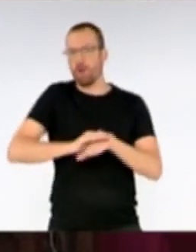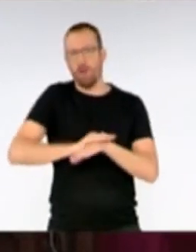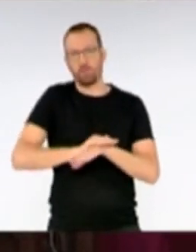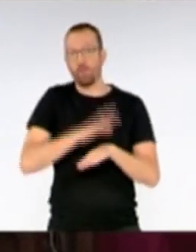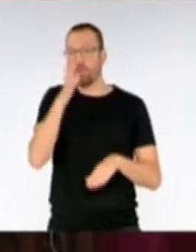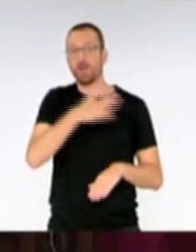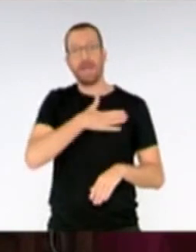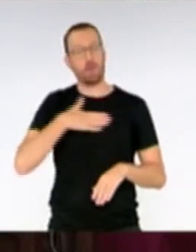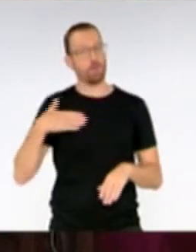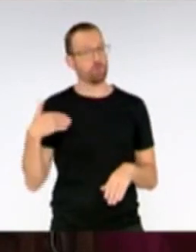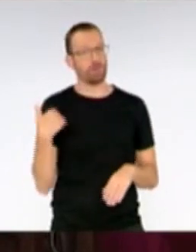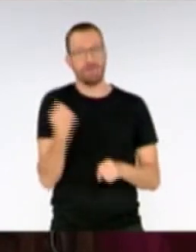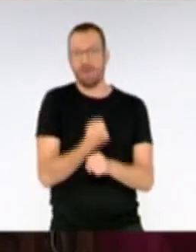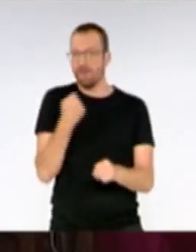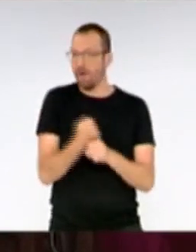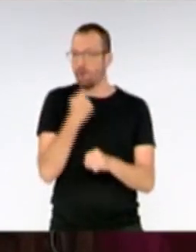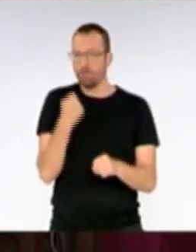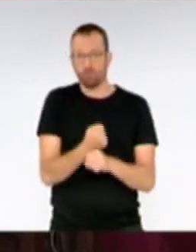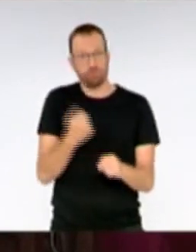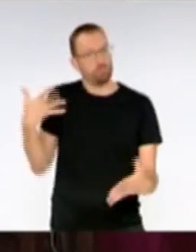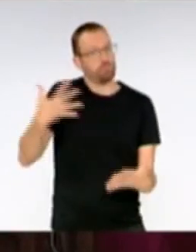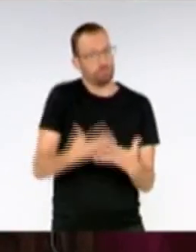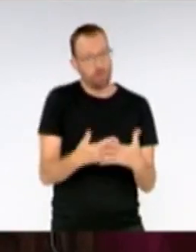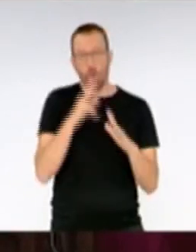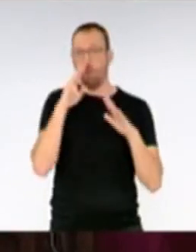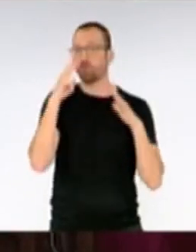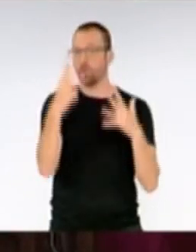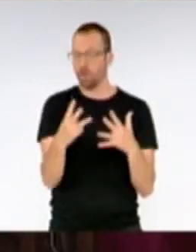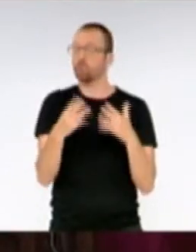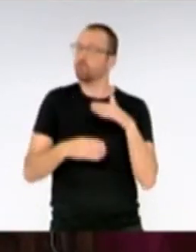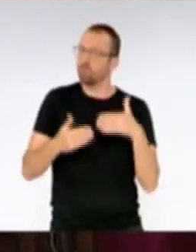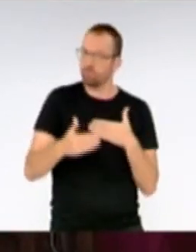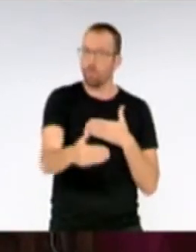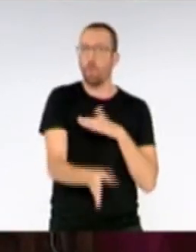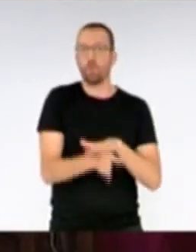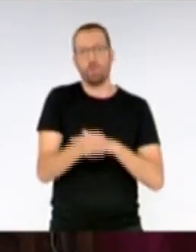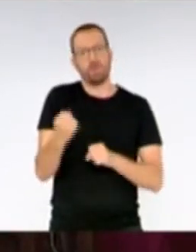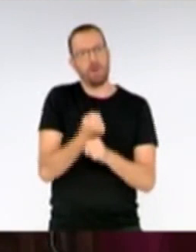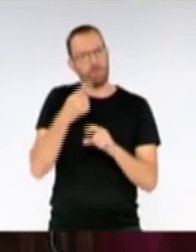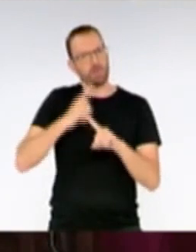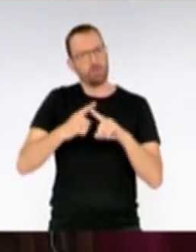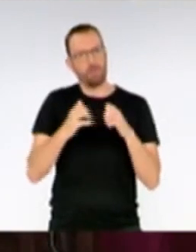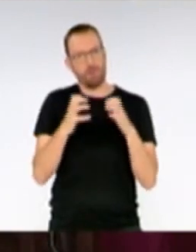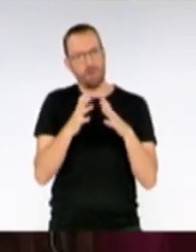intentar trabajar, que es lo que llevamos haciendo durante los últimos ocho años, vamos a seguir trabajando por Santa Cruz de la Palma.